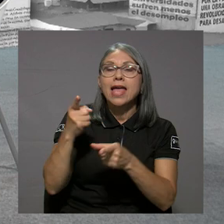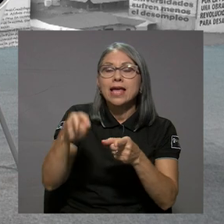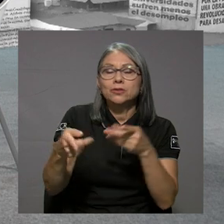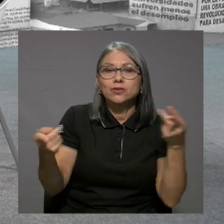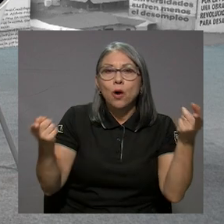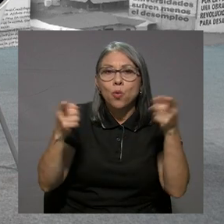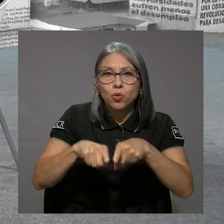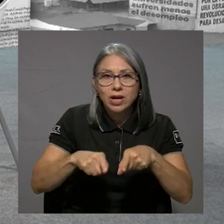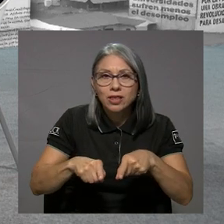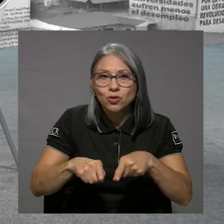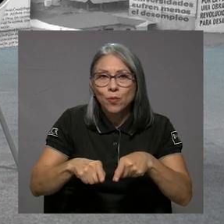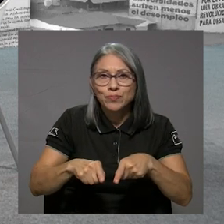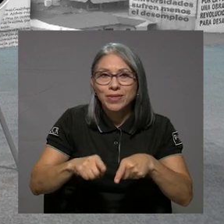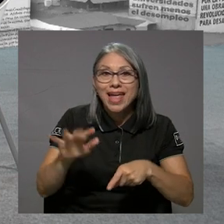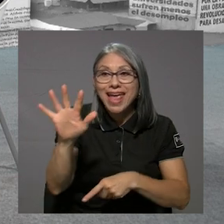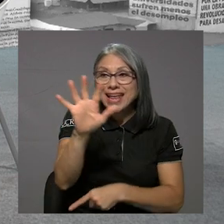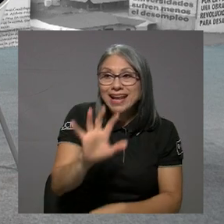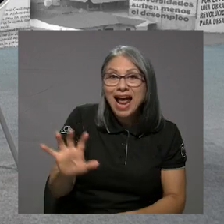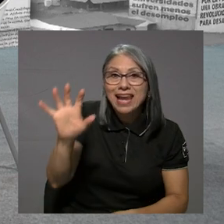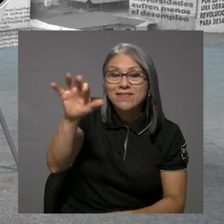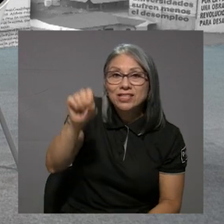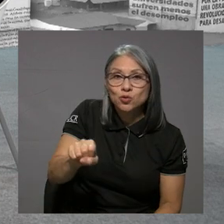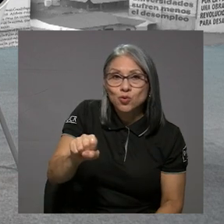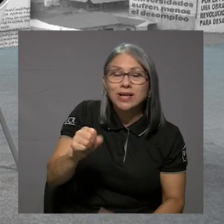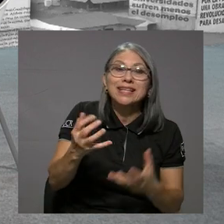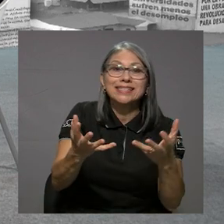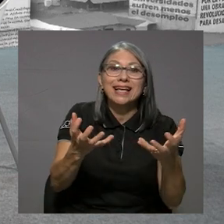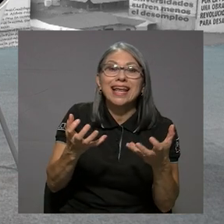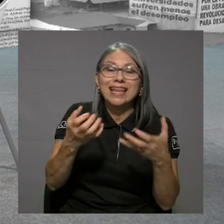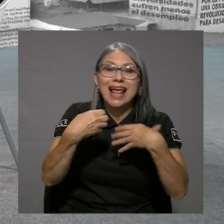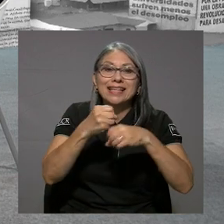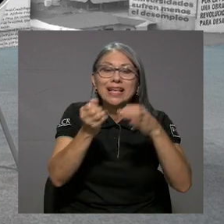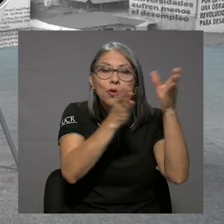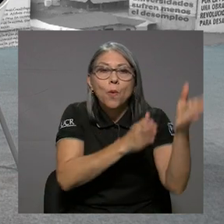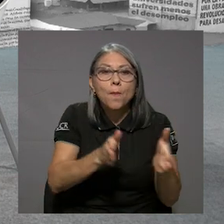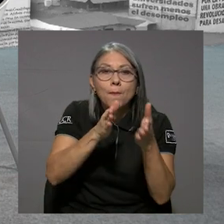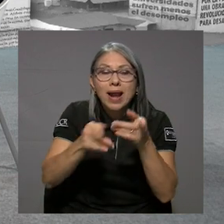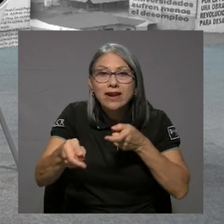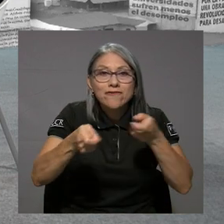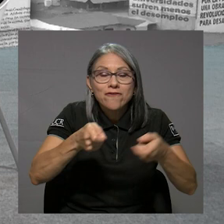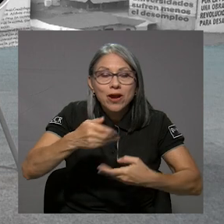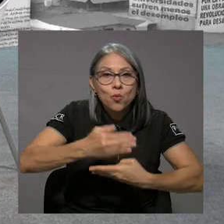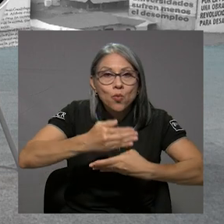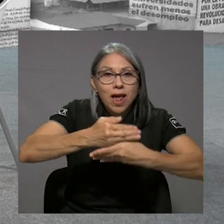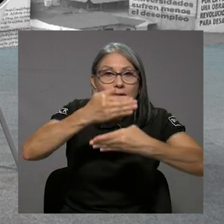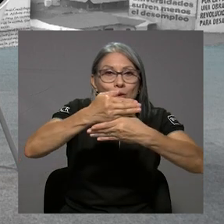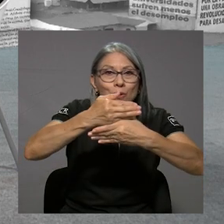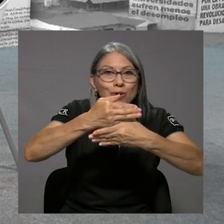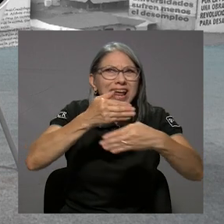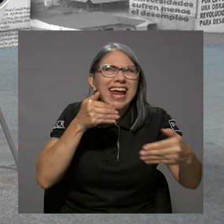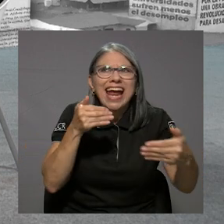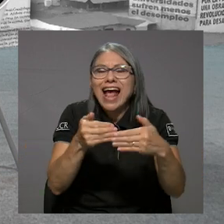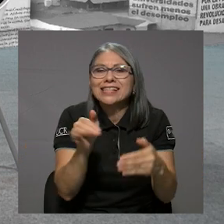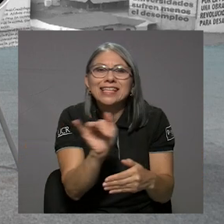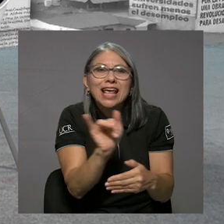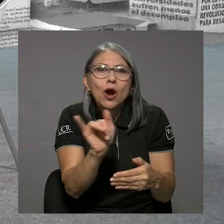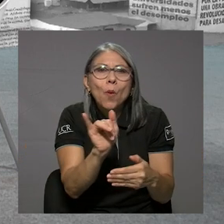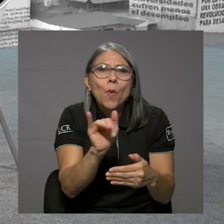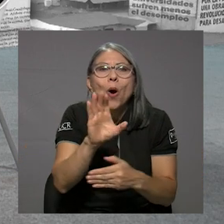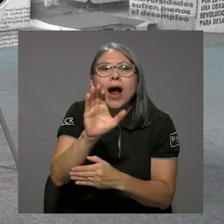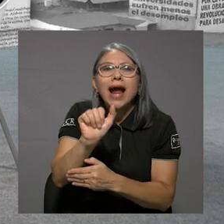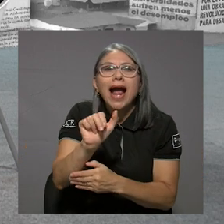Y está ocurriendo. En el Caribe Sur se pretendía hacer un plan regulador, casi que convirtiendo todo